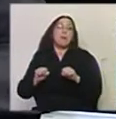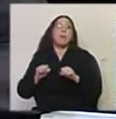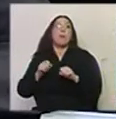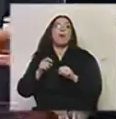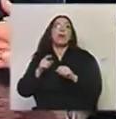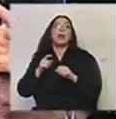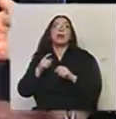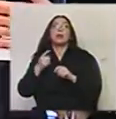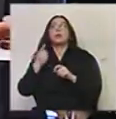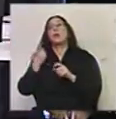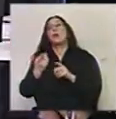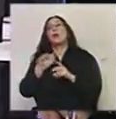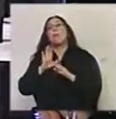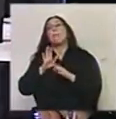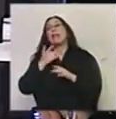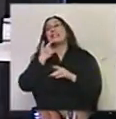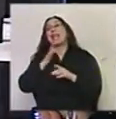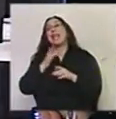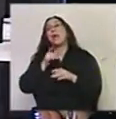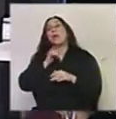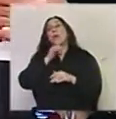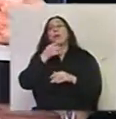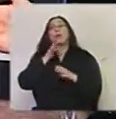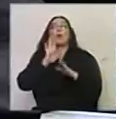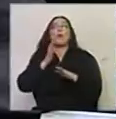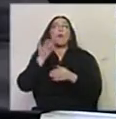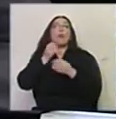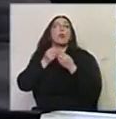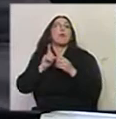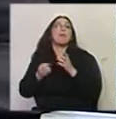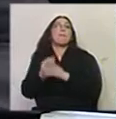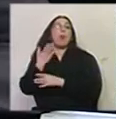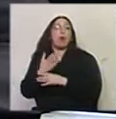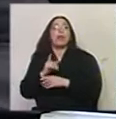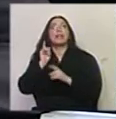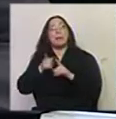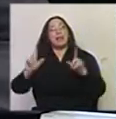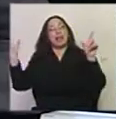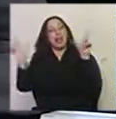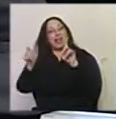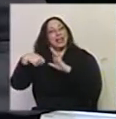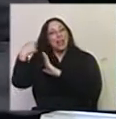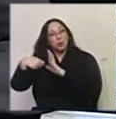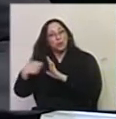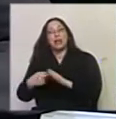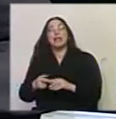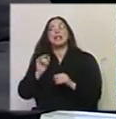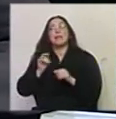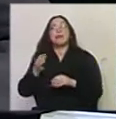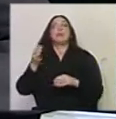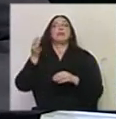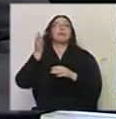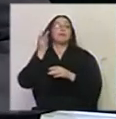término pasado de moda. No solamente la industria audiovisual, también las artes escénicas,